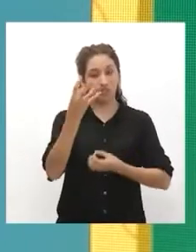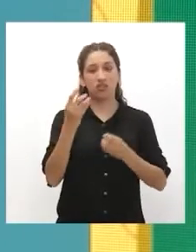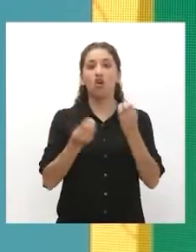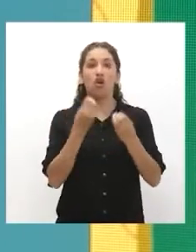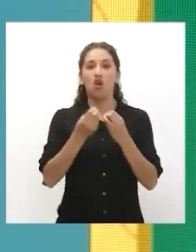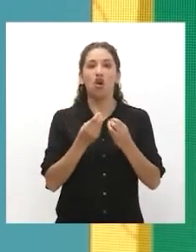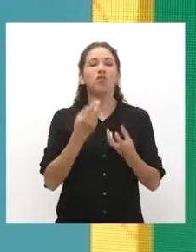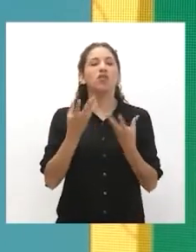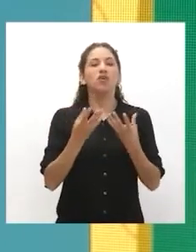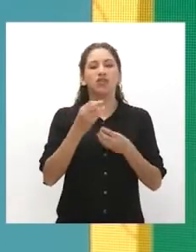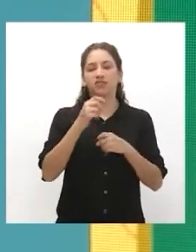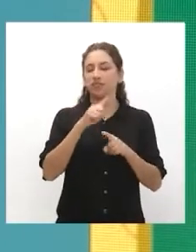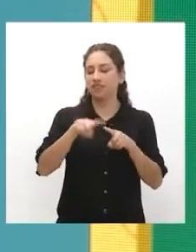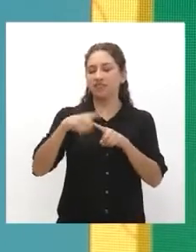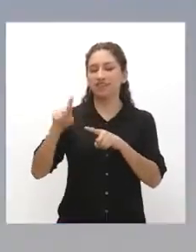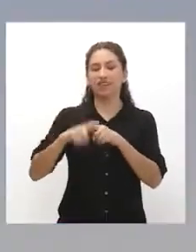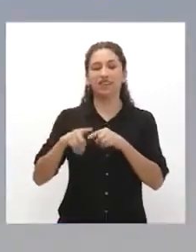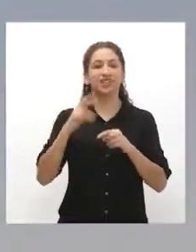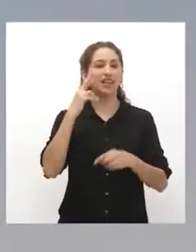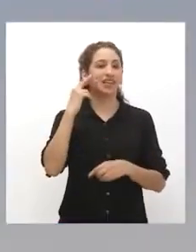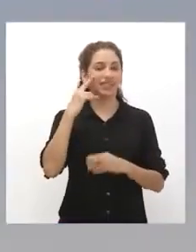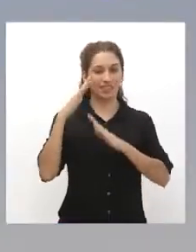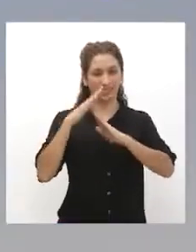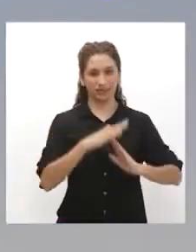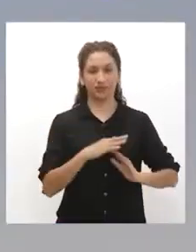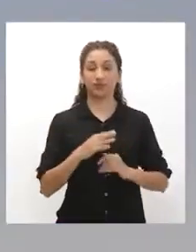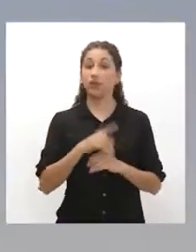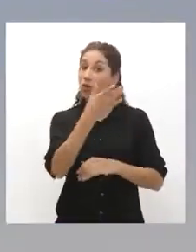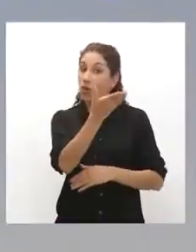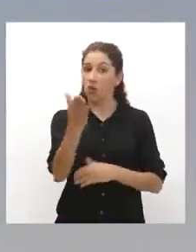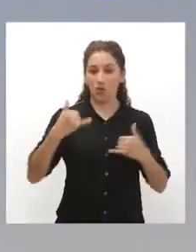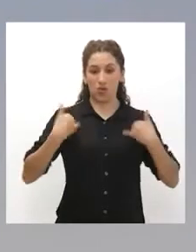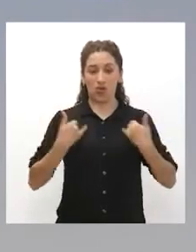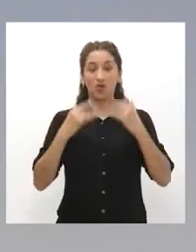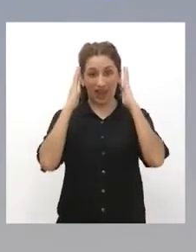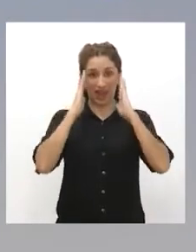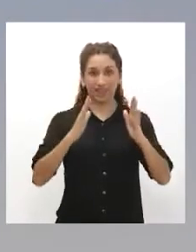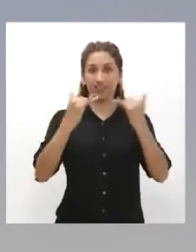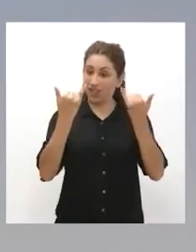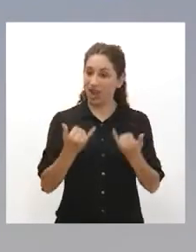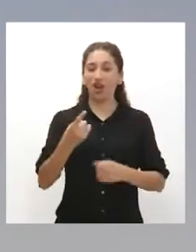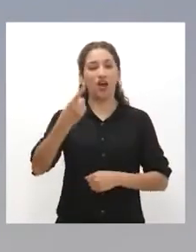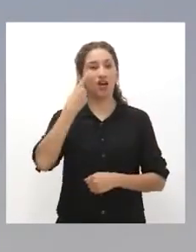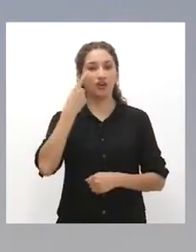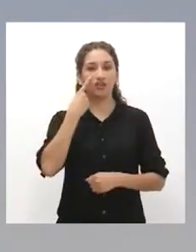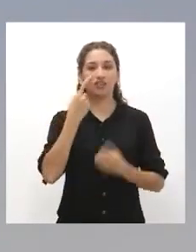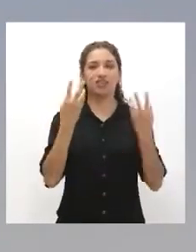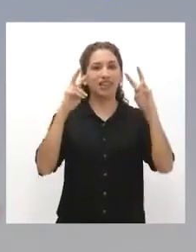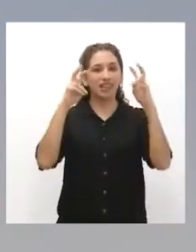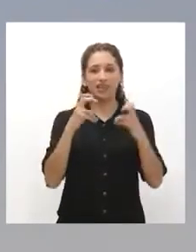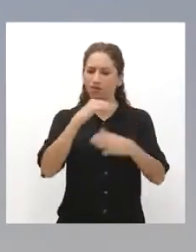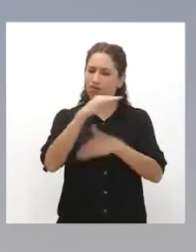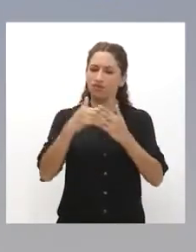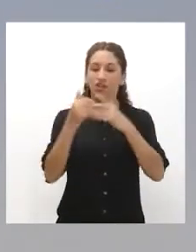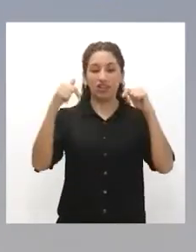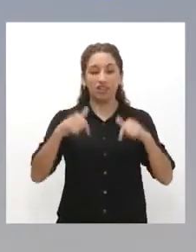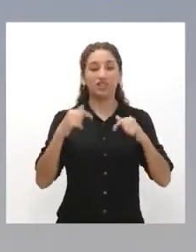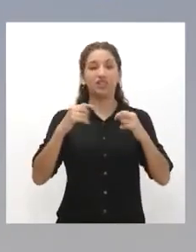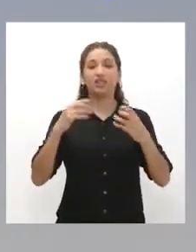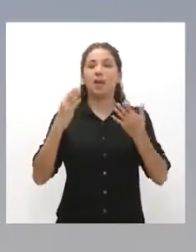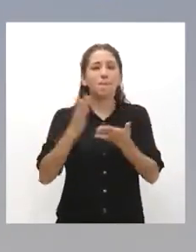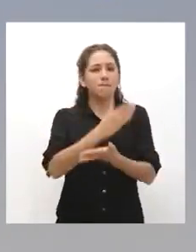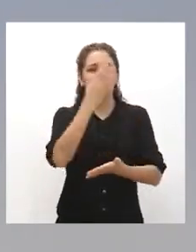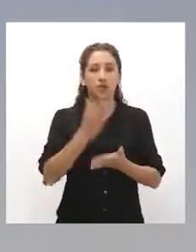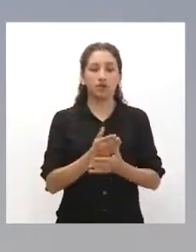discriminación étnico-racial. Chicas y chicos, presten atención. Ahora sí, vamos a conocer la raíz de todo este problema.